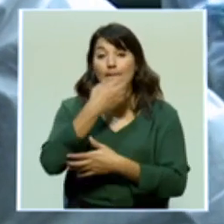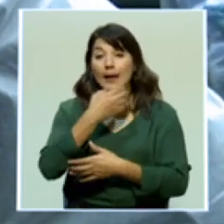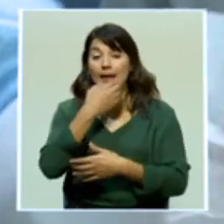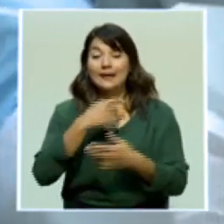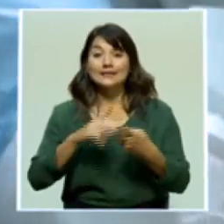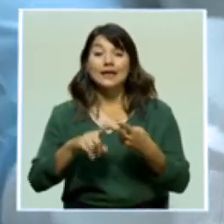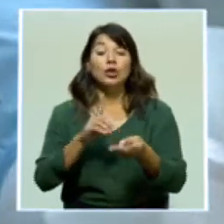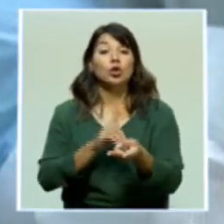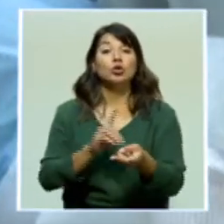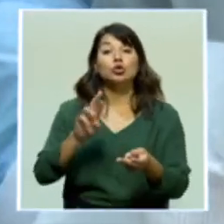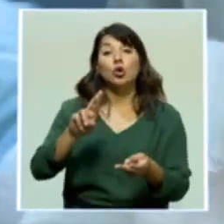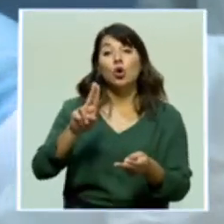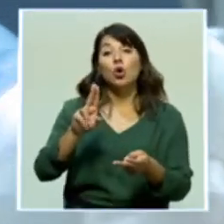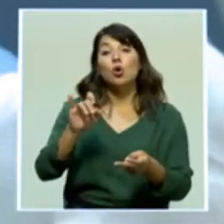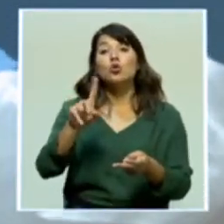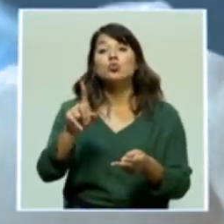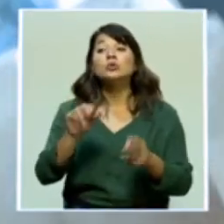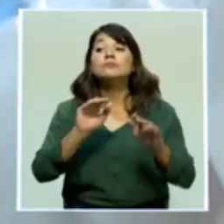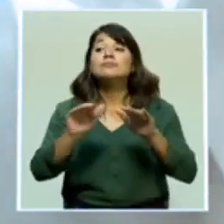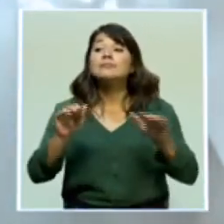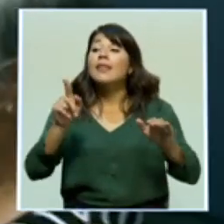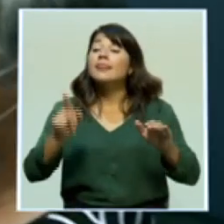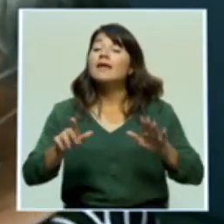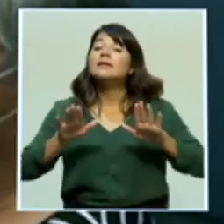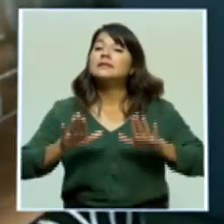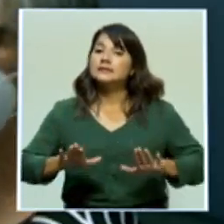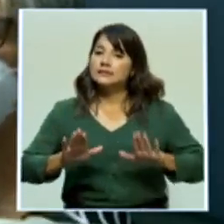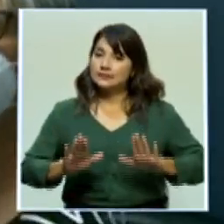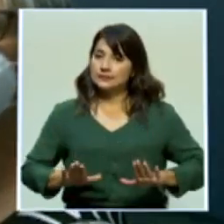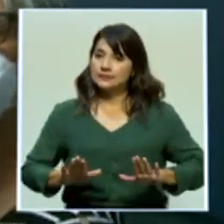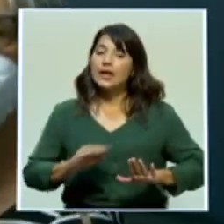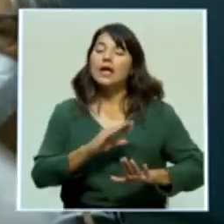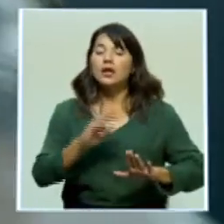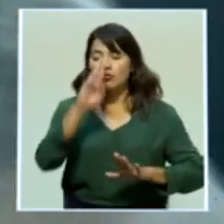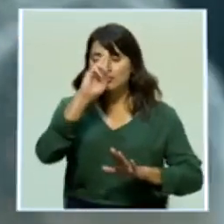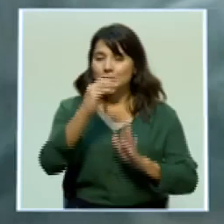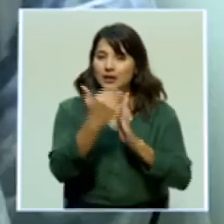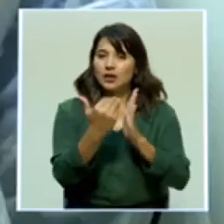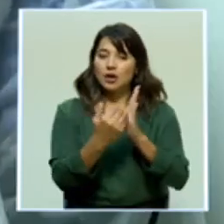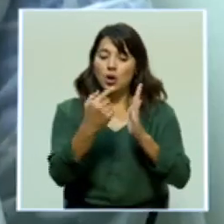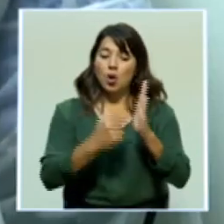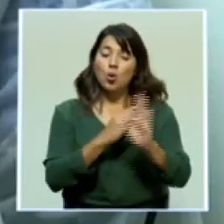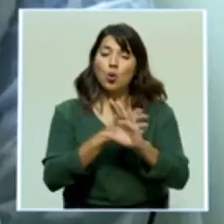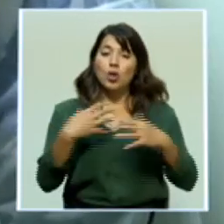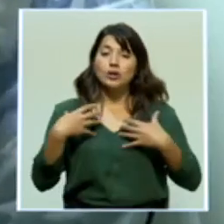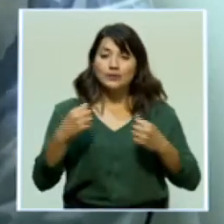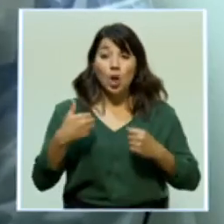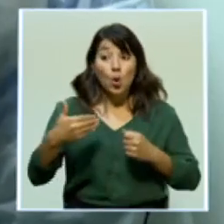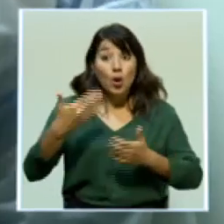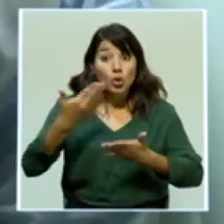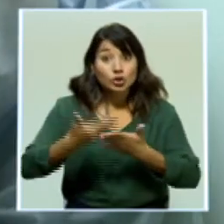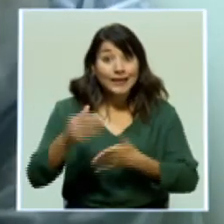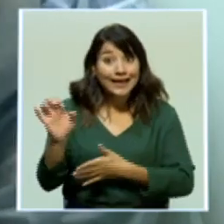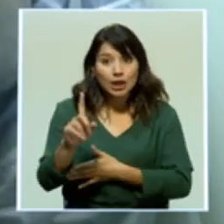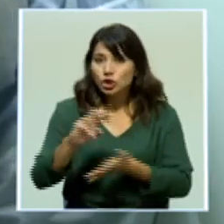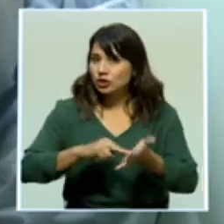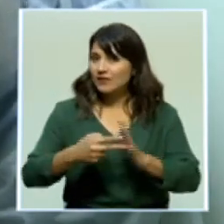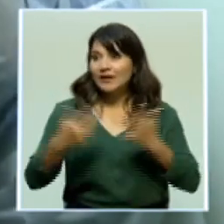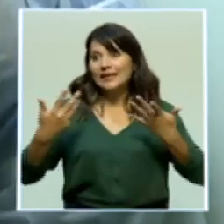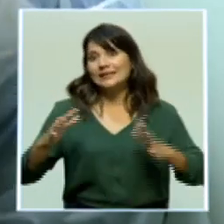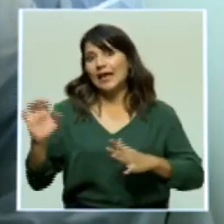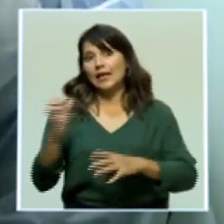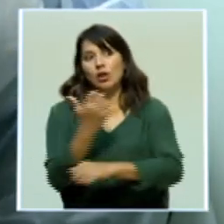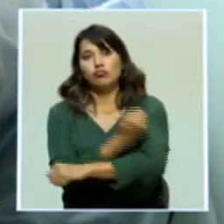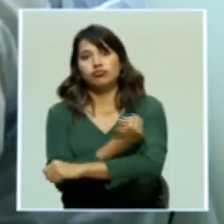calma y seguir los protocolos, pues la vacuna, aunque llegue en enero, no es sinónimo de que se aplicará todas las dosis para esta